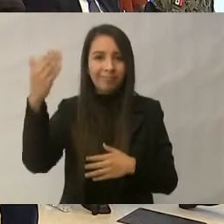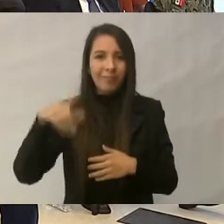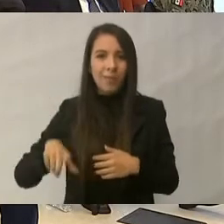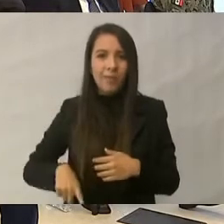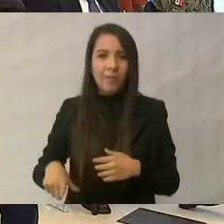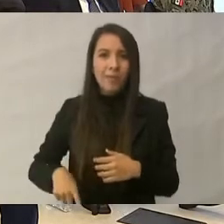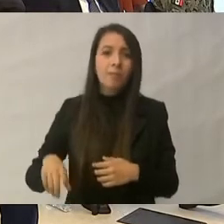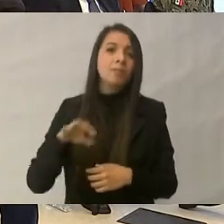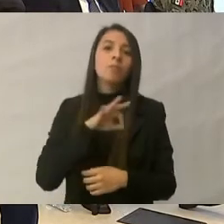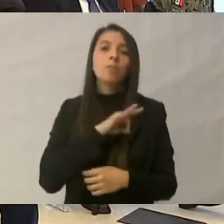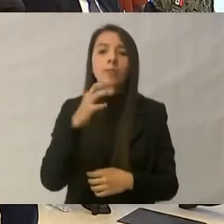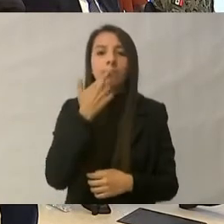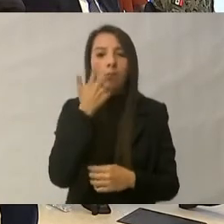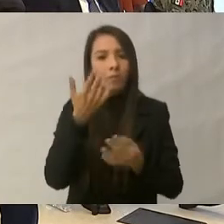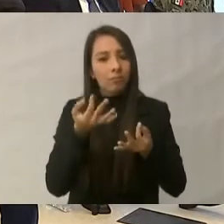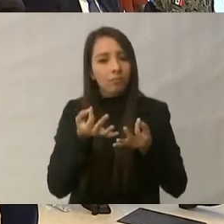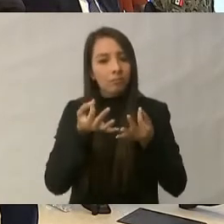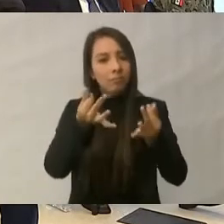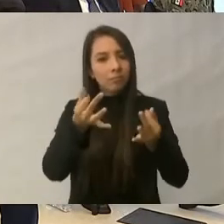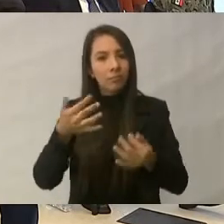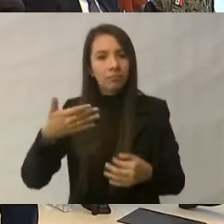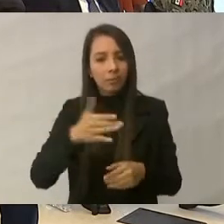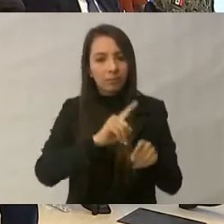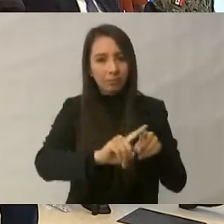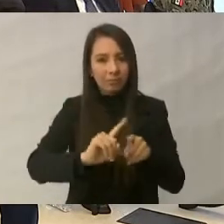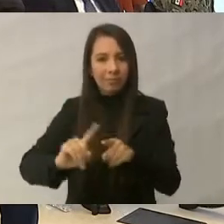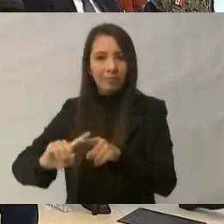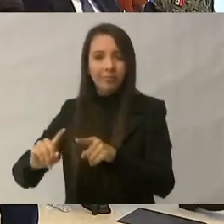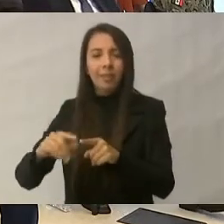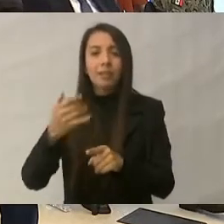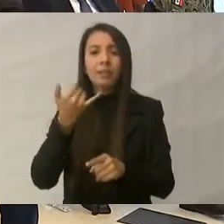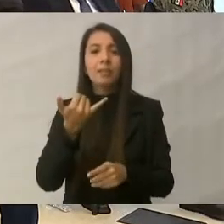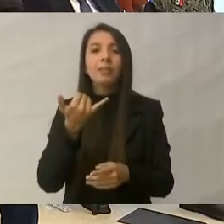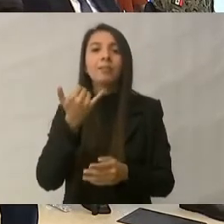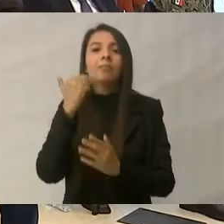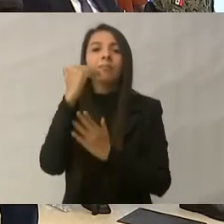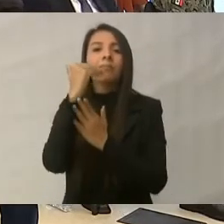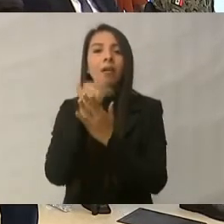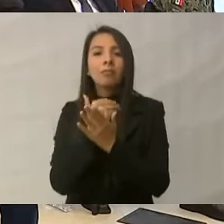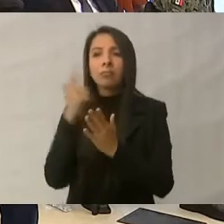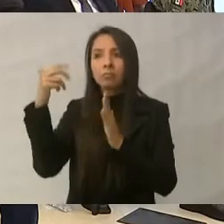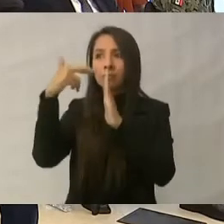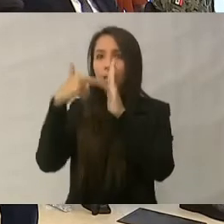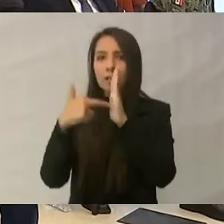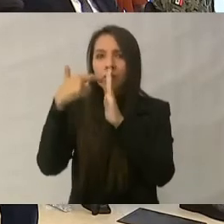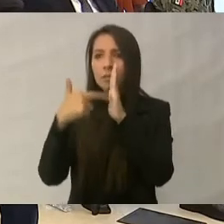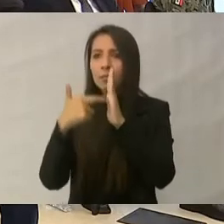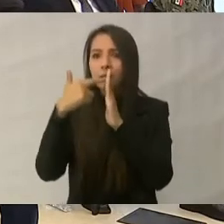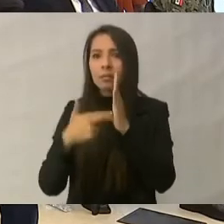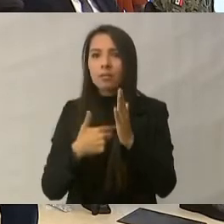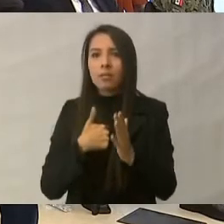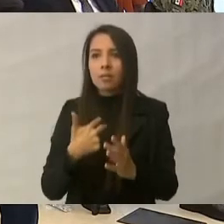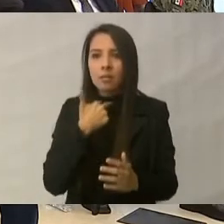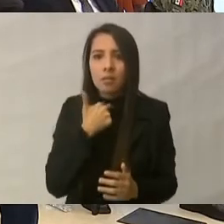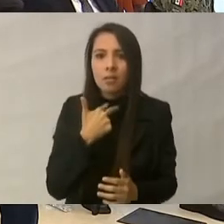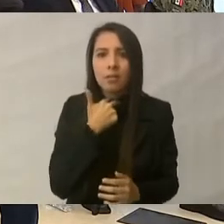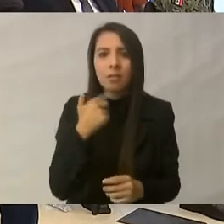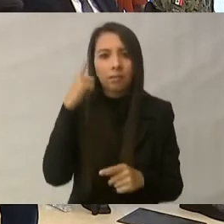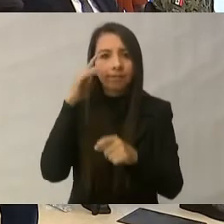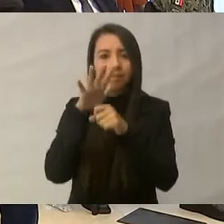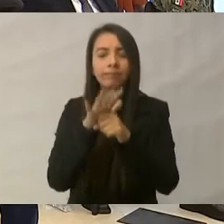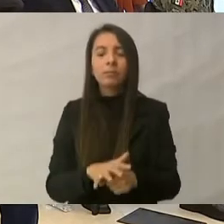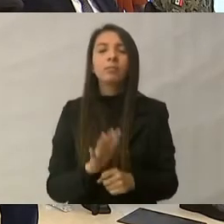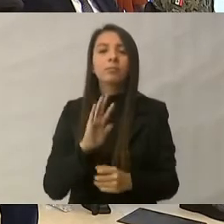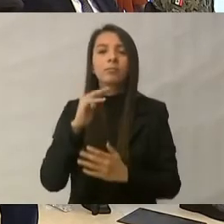tengamos mejor calidad de producto y sin tener las presiones y los obstáculos que nos puede poner la comunidad internacional, que, valga decir, están en su